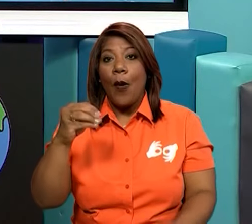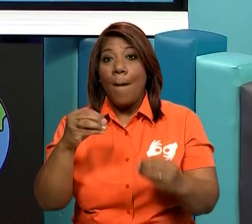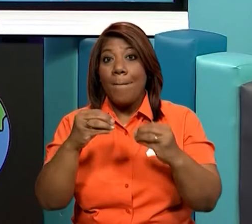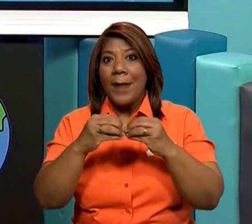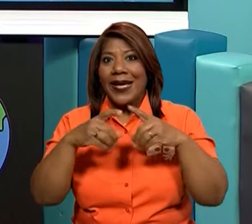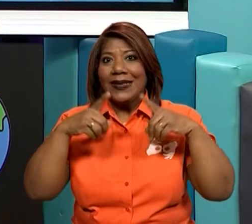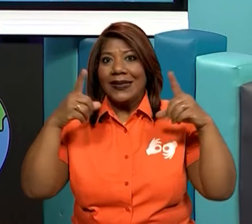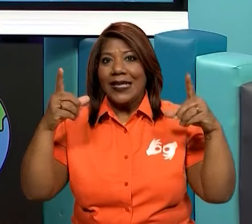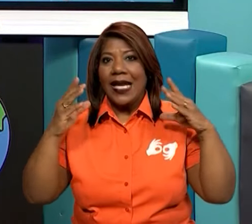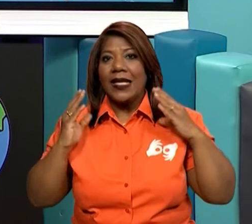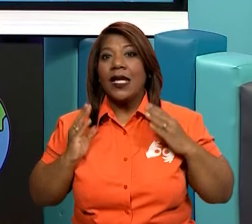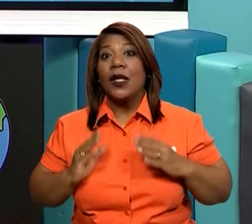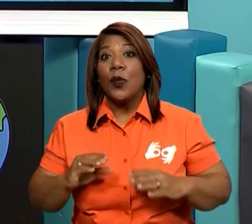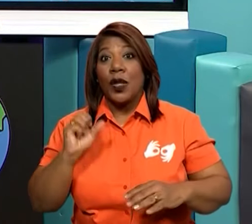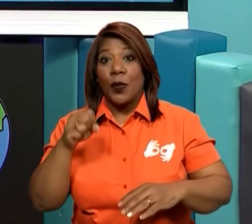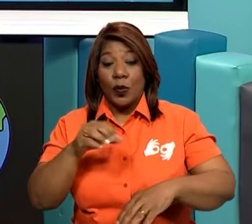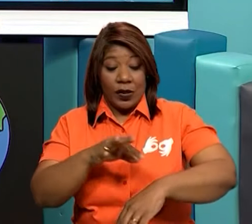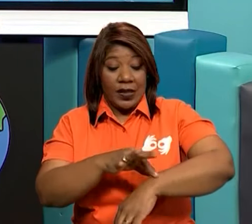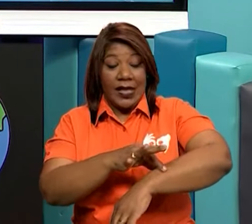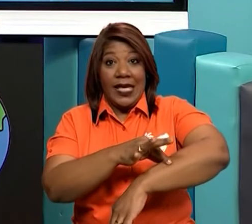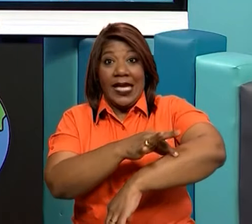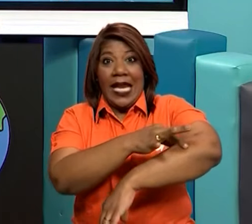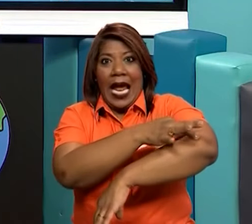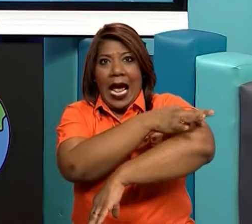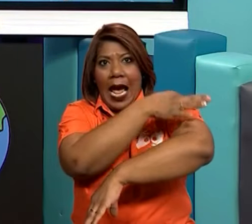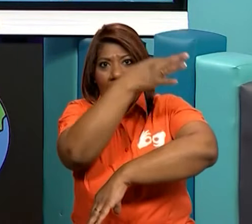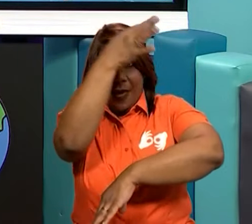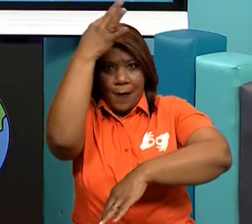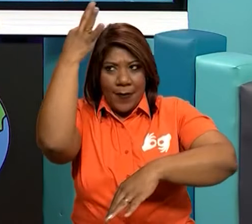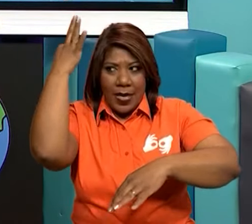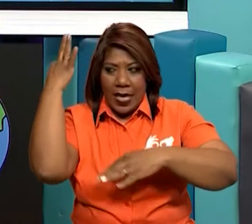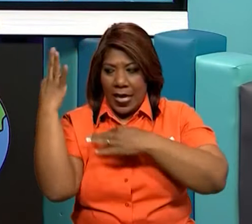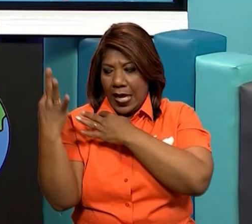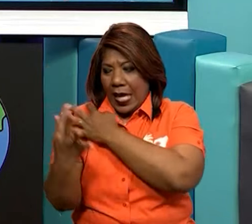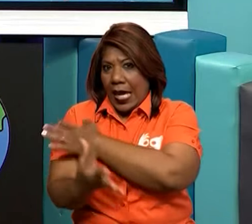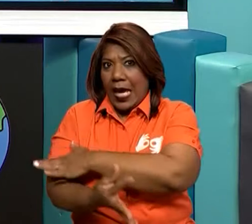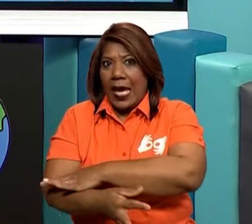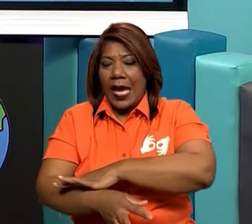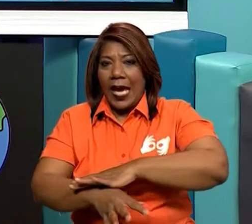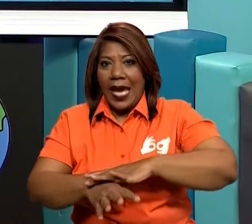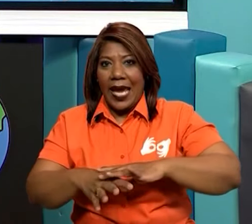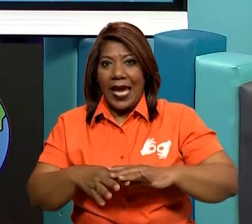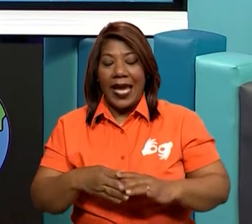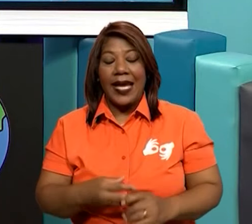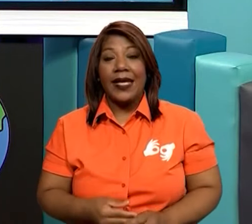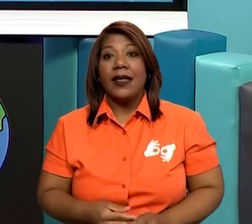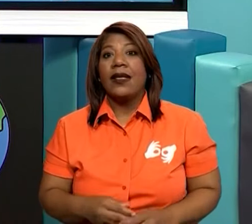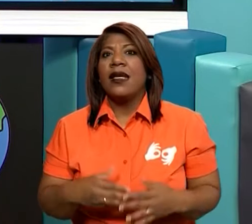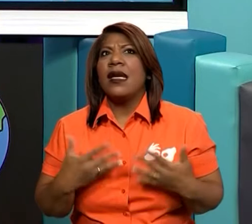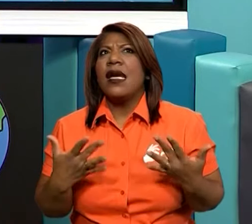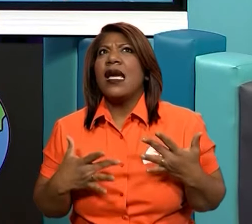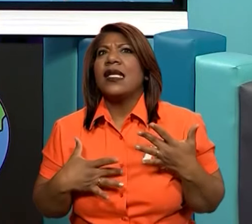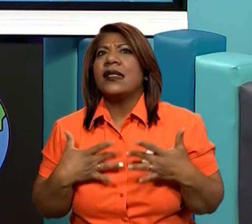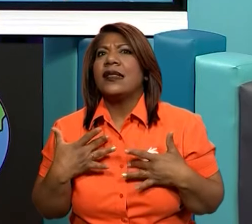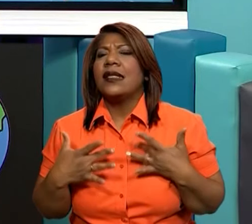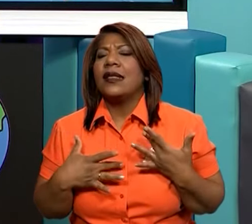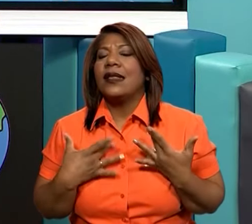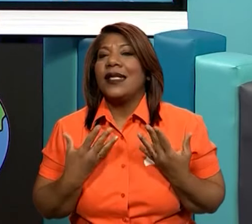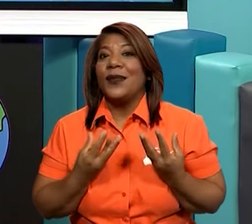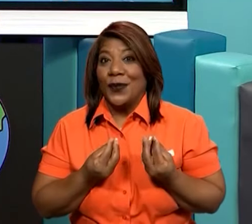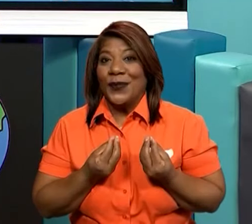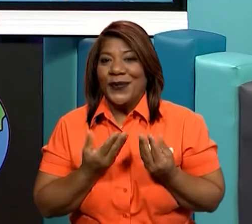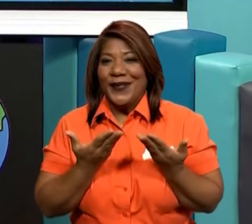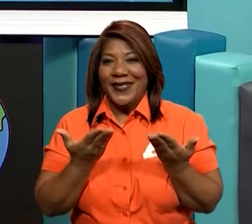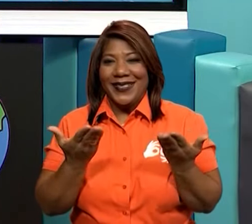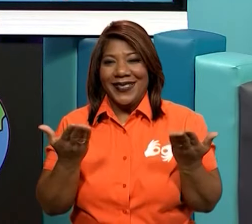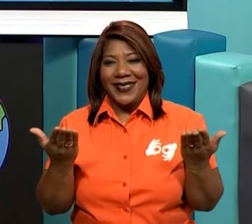Ah, la piel. Es el órgano más grande del cuerpo. Y él percibe, él percibe muchas cosas. Muy